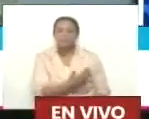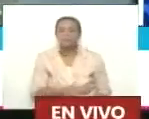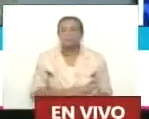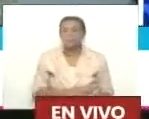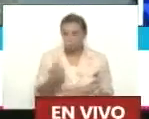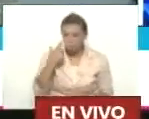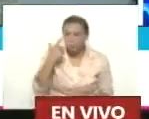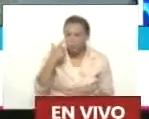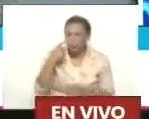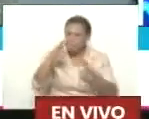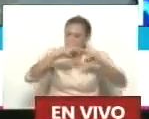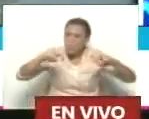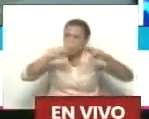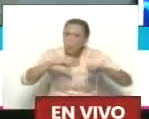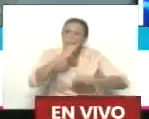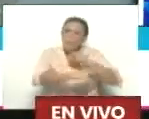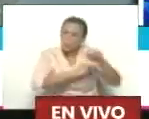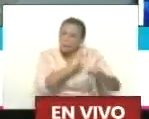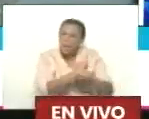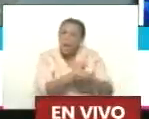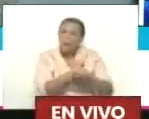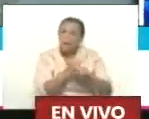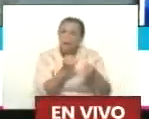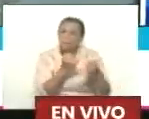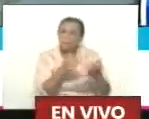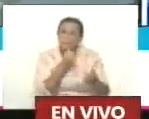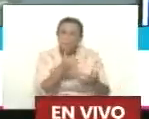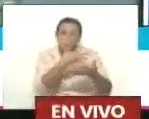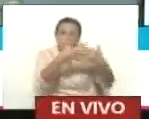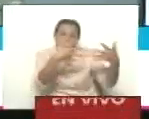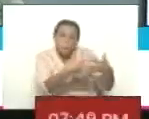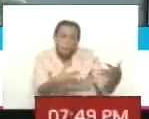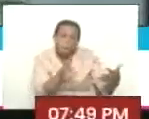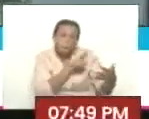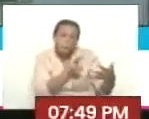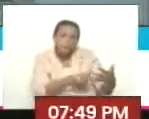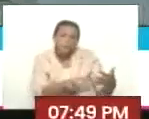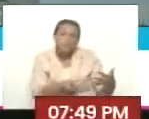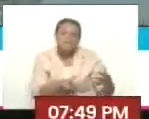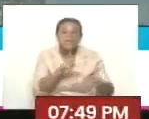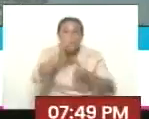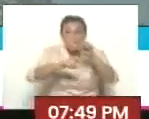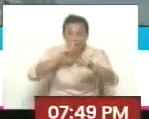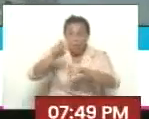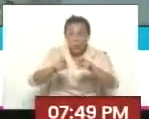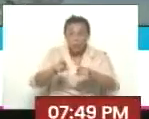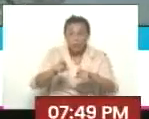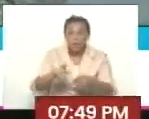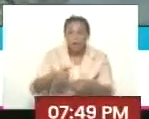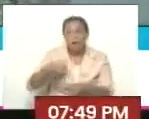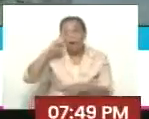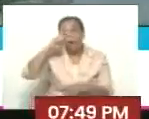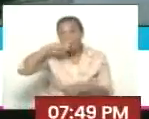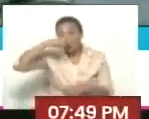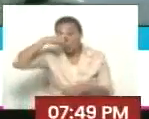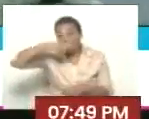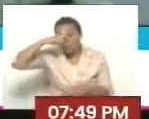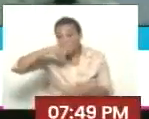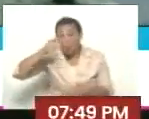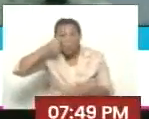curcuteo bastante medios internacionales y tengo buenas fuentes. Se hizo una encuesta entre el pueblo judío a nivel mundial.